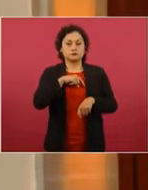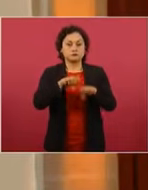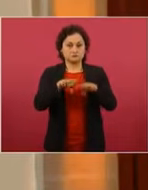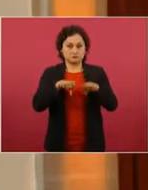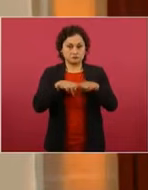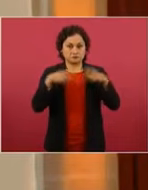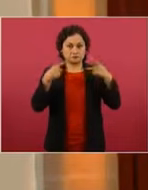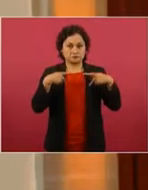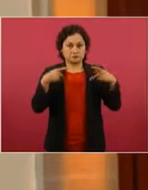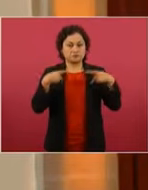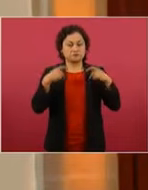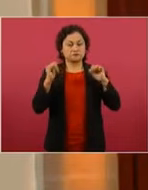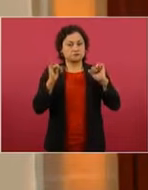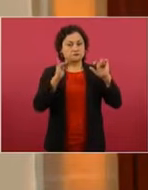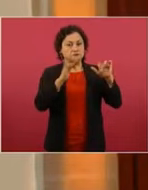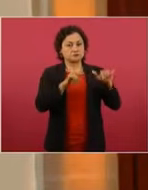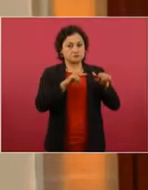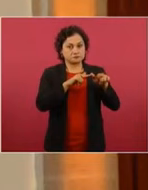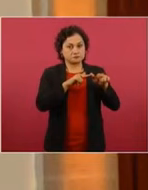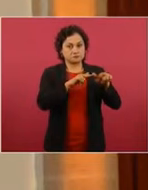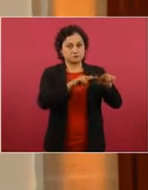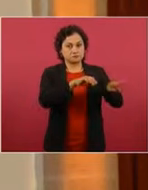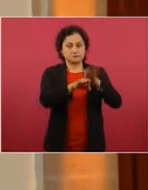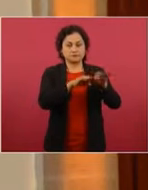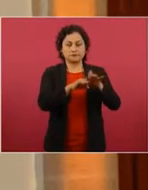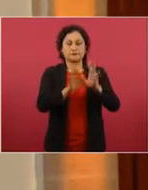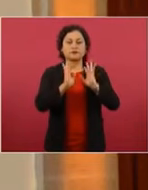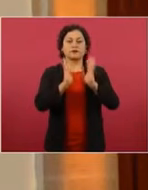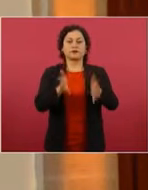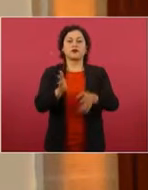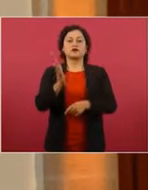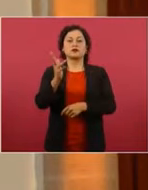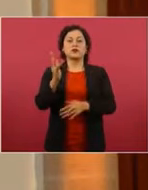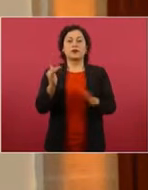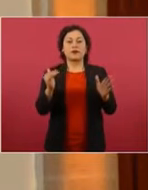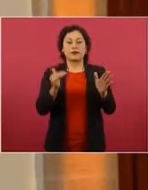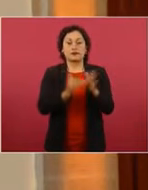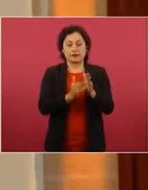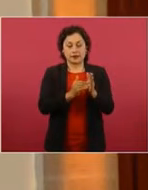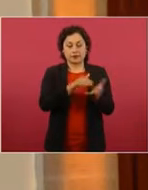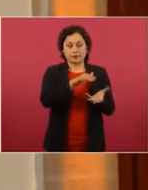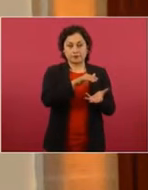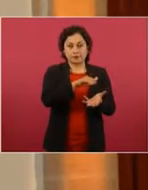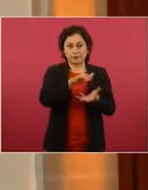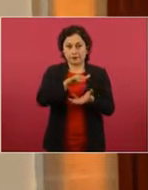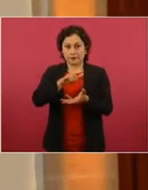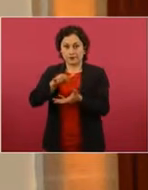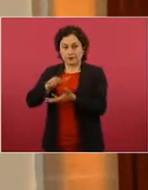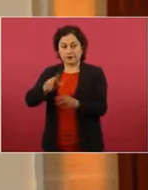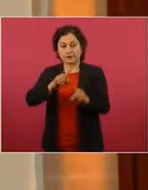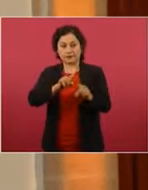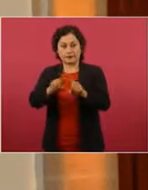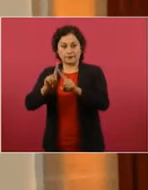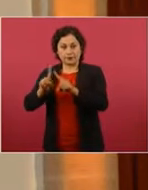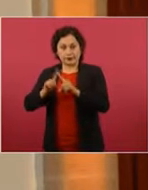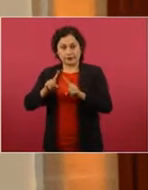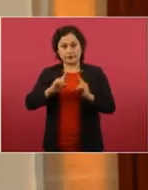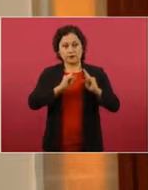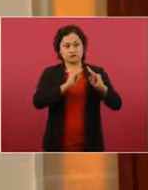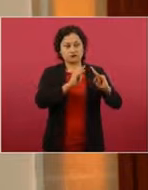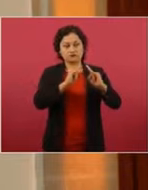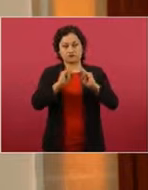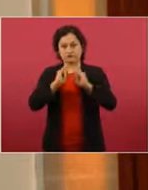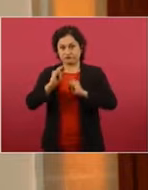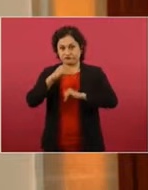Se han dado más de 50 mil raciones para los albergues que se tienen con estos